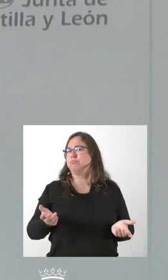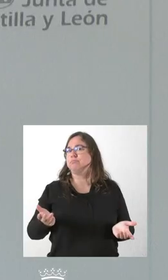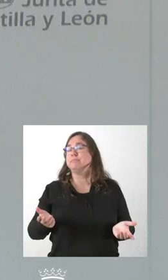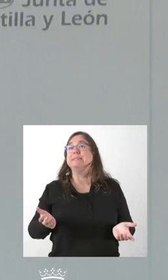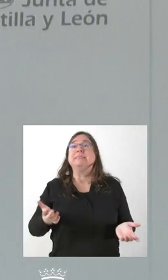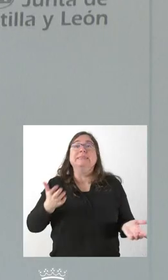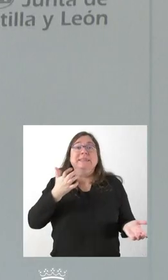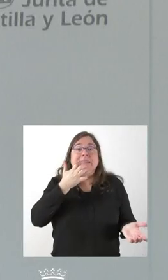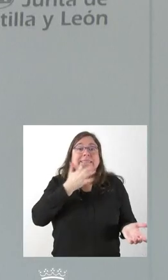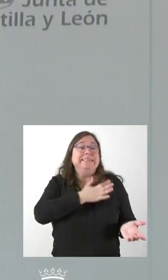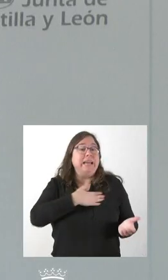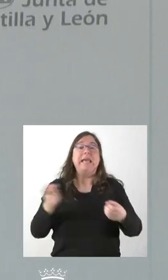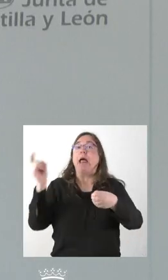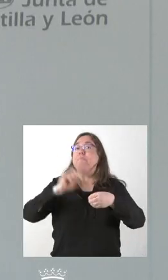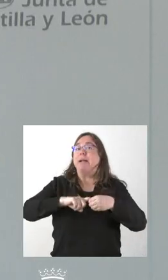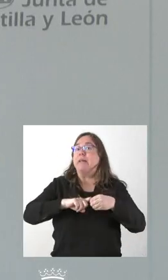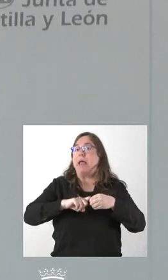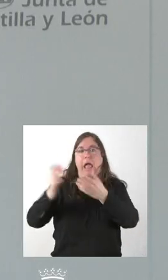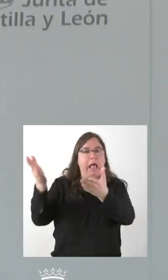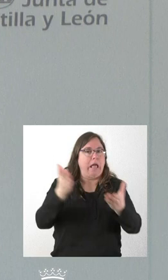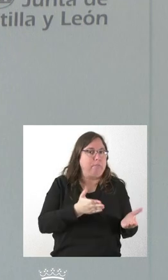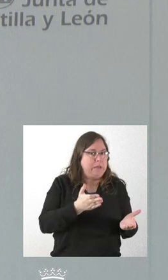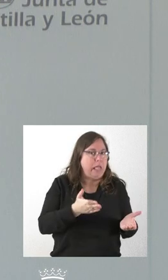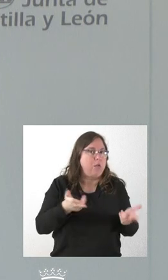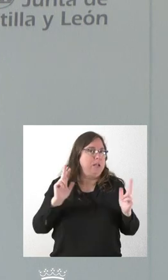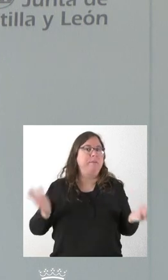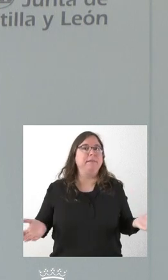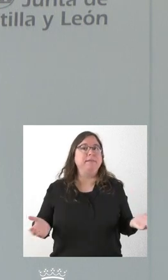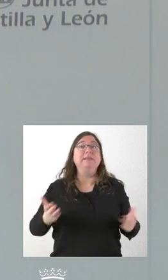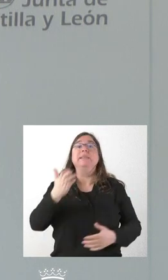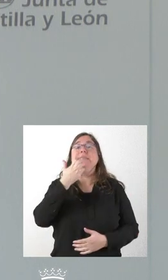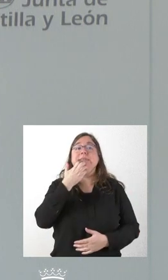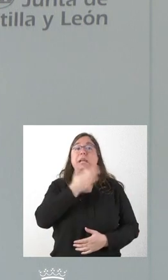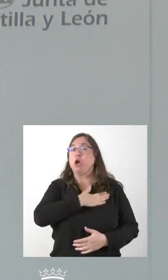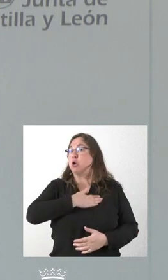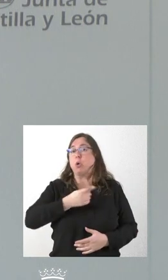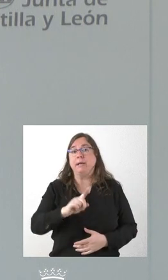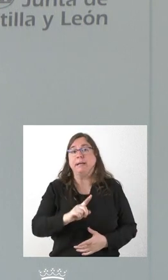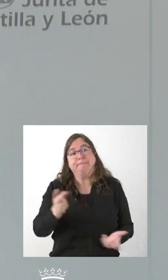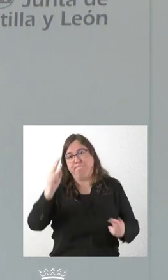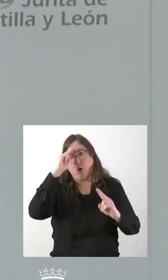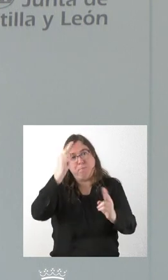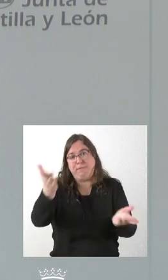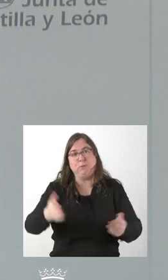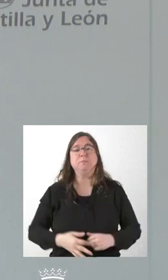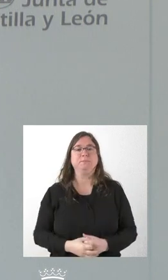quiera participar, lógicamente, está invitado. Aquellos otros que no lo quieran, pues nosotros también lo respetamos.